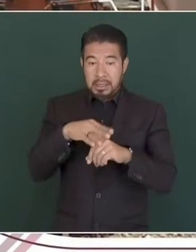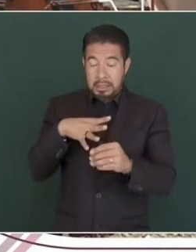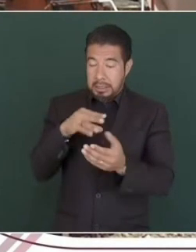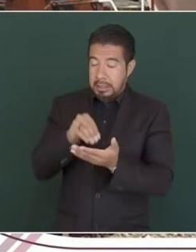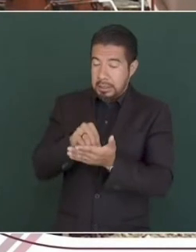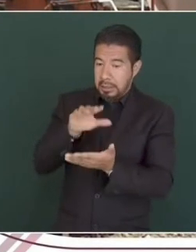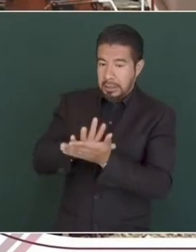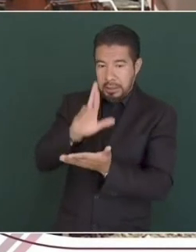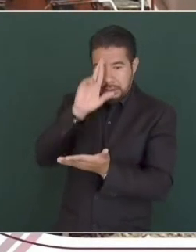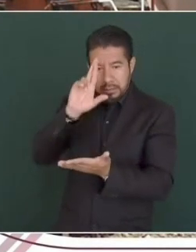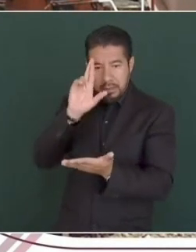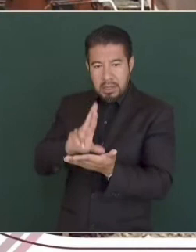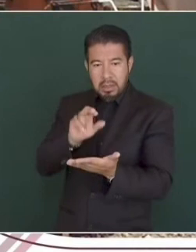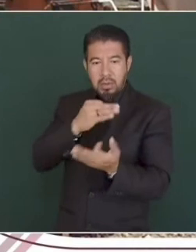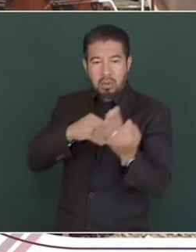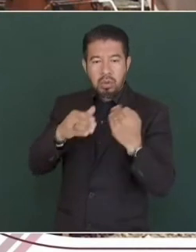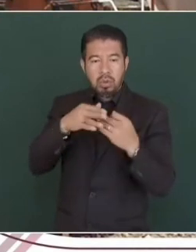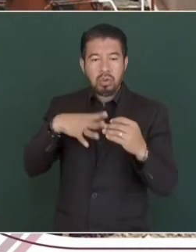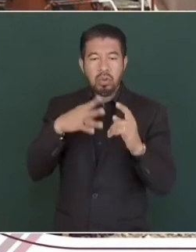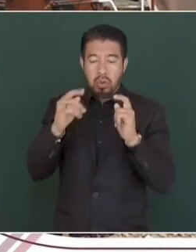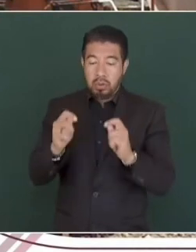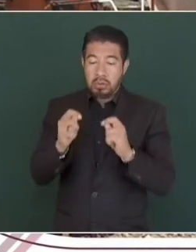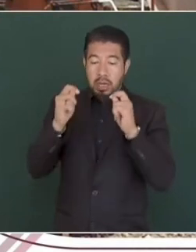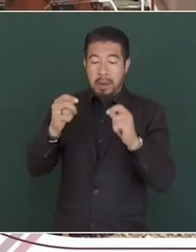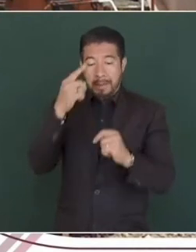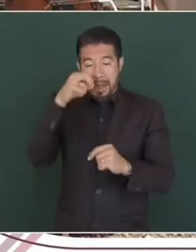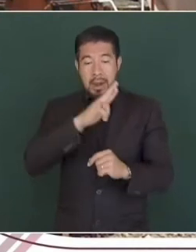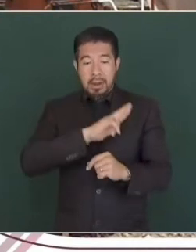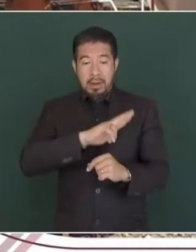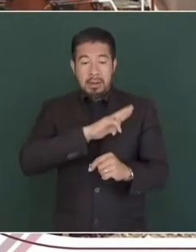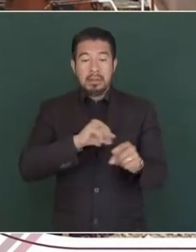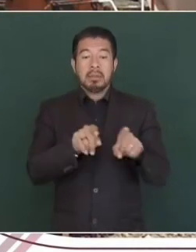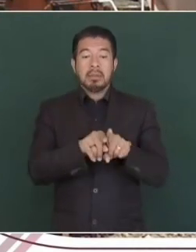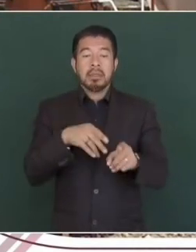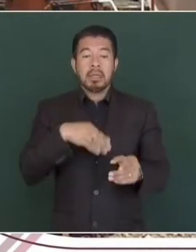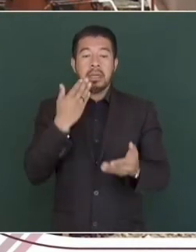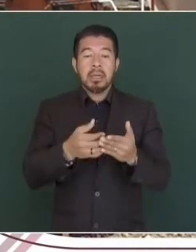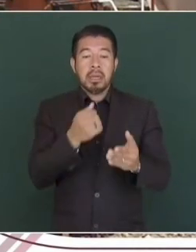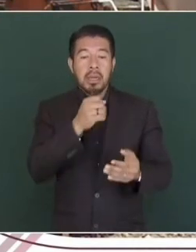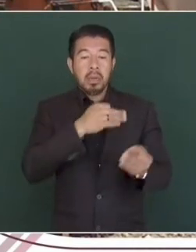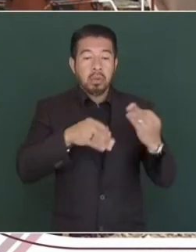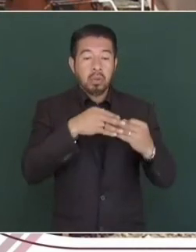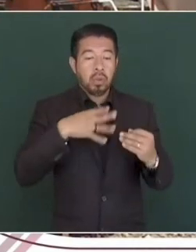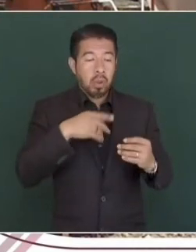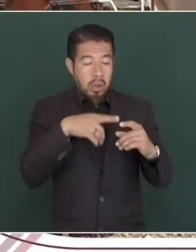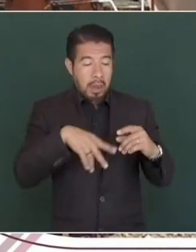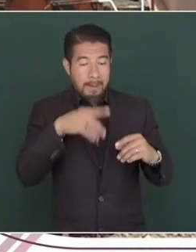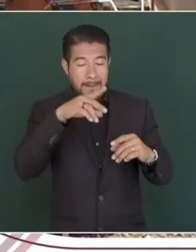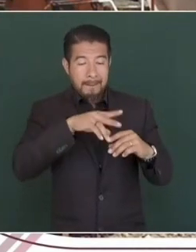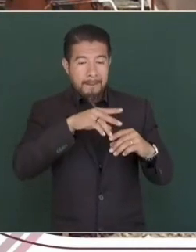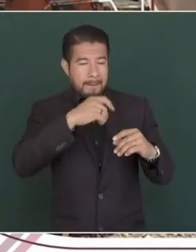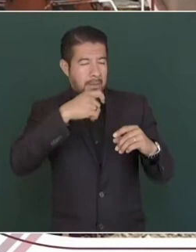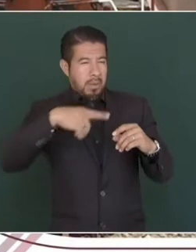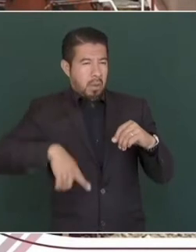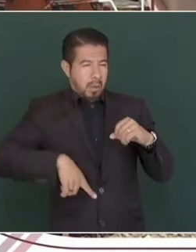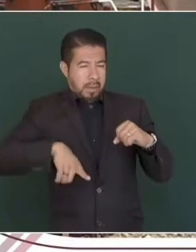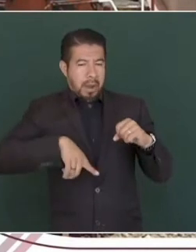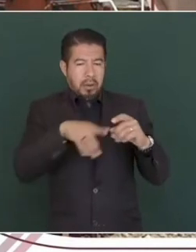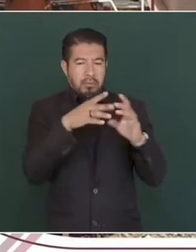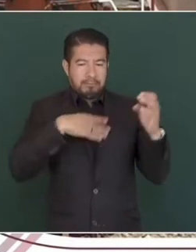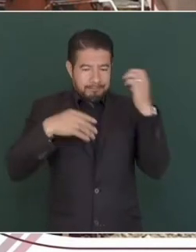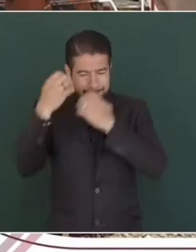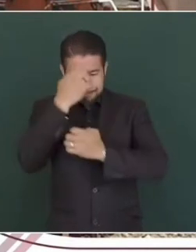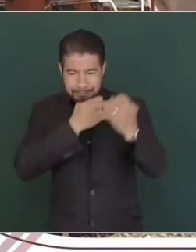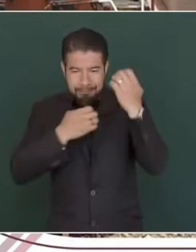mejor implementación y beneficio social, aprovechando ya los 18 mil kilómetros de vías principales, en donde operaba solamente el